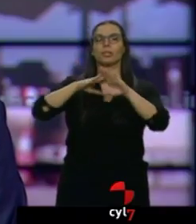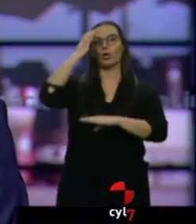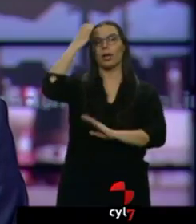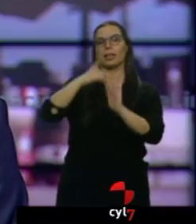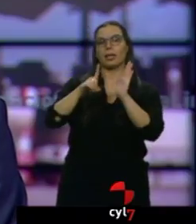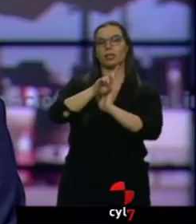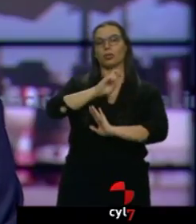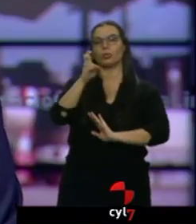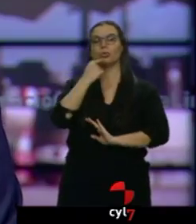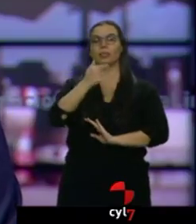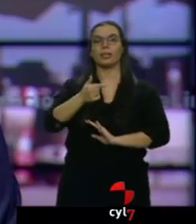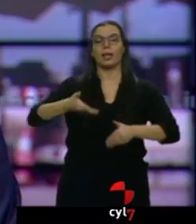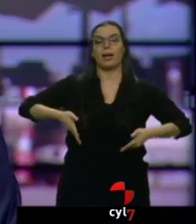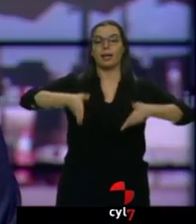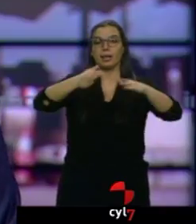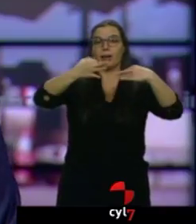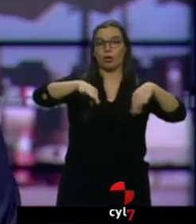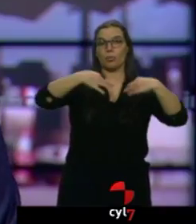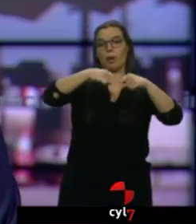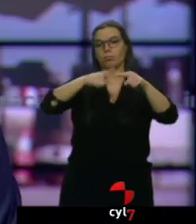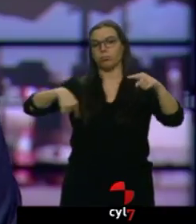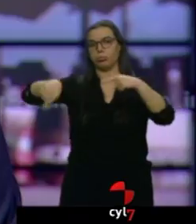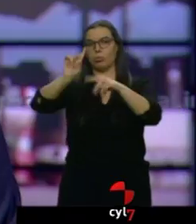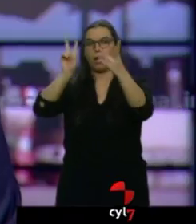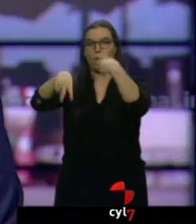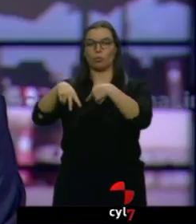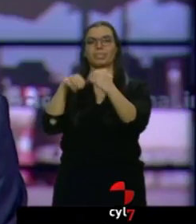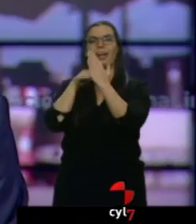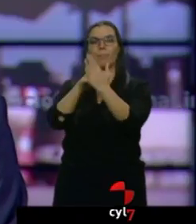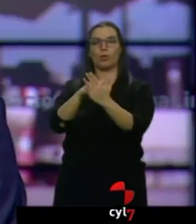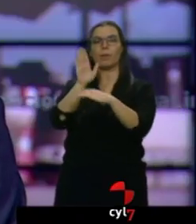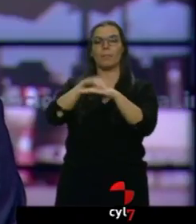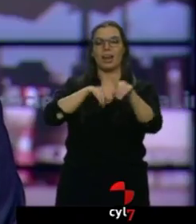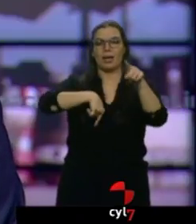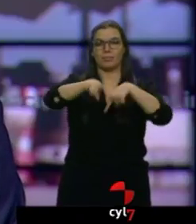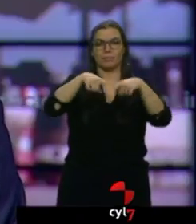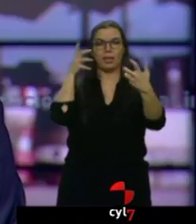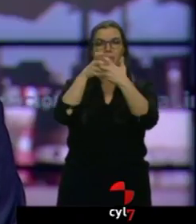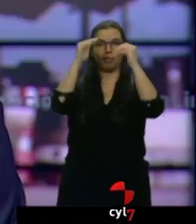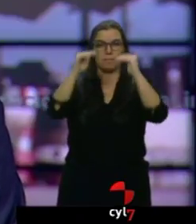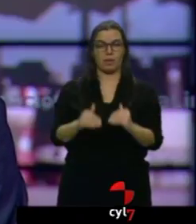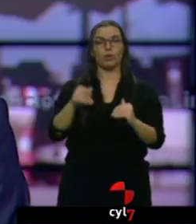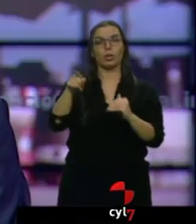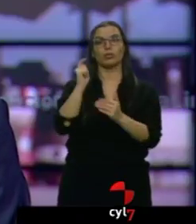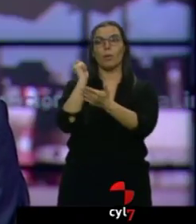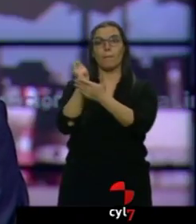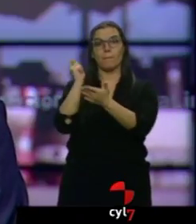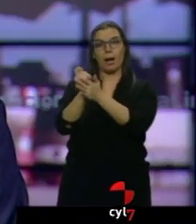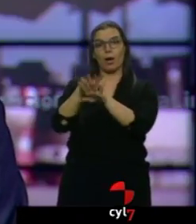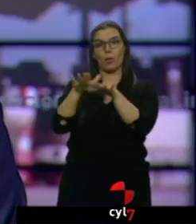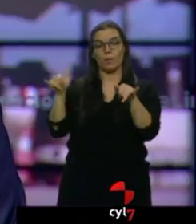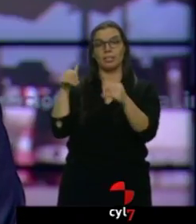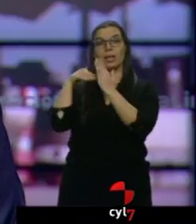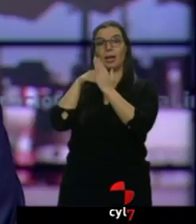regula el desvío de camiones de las carreteras convencionales a las autopistas para rebajar el nivel de siniestralidad. Y será fomento el que pague las bonificaciones